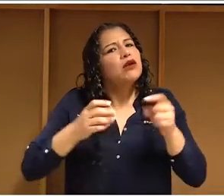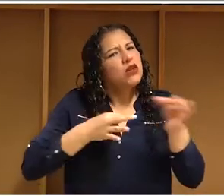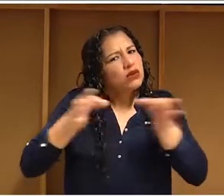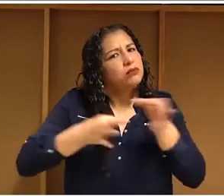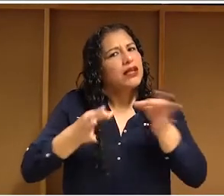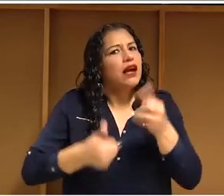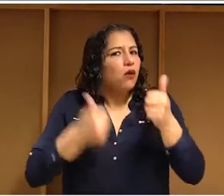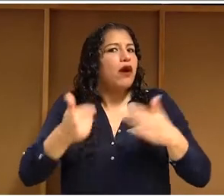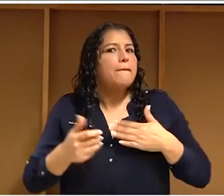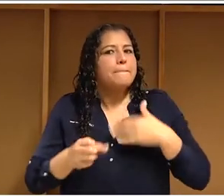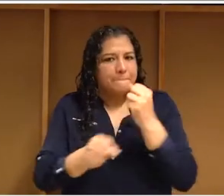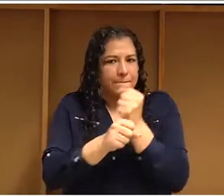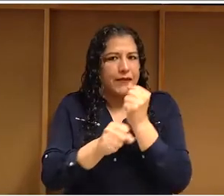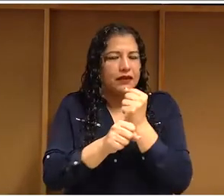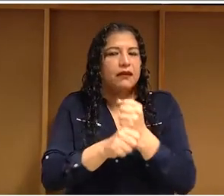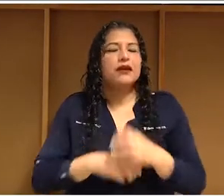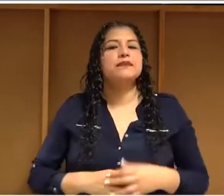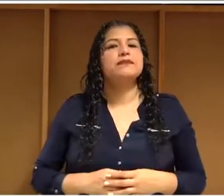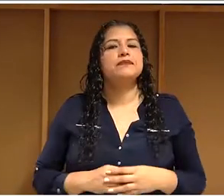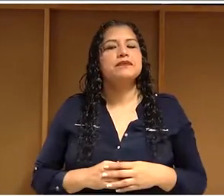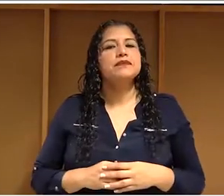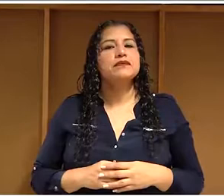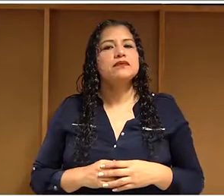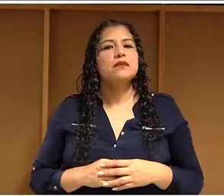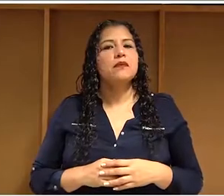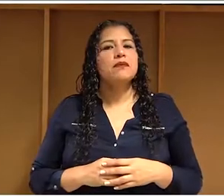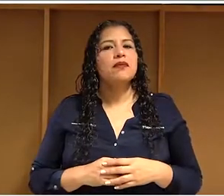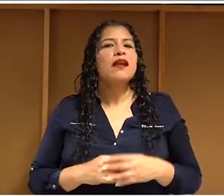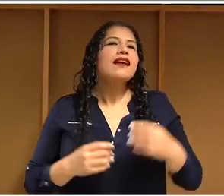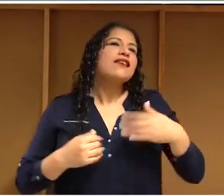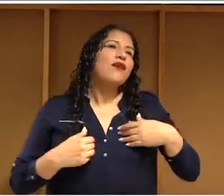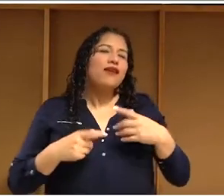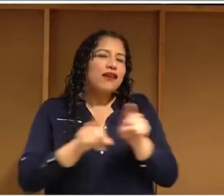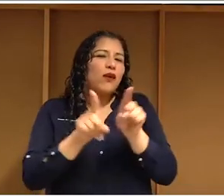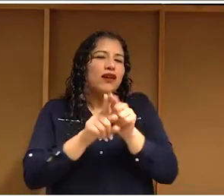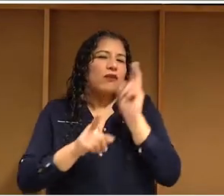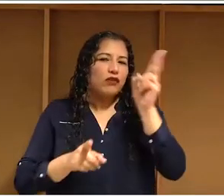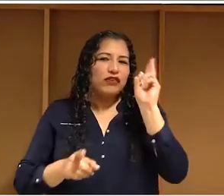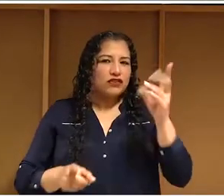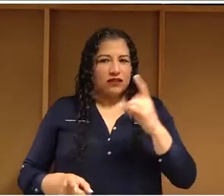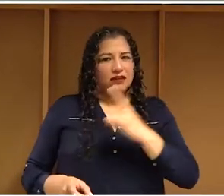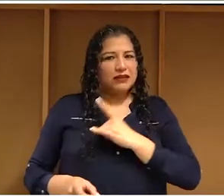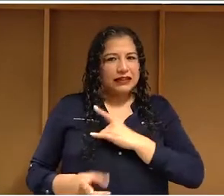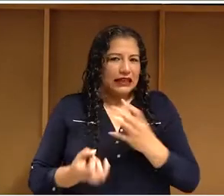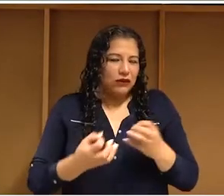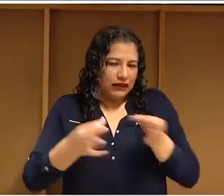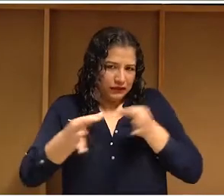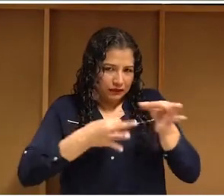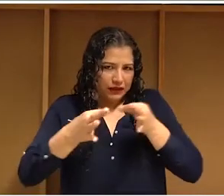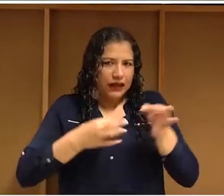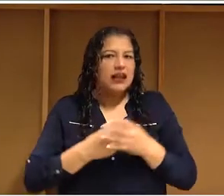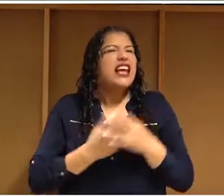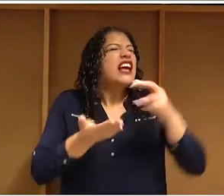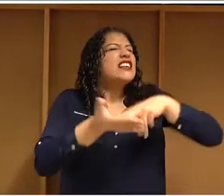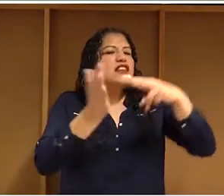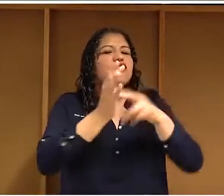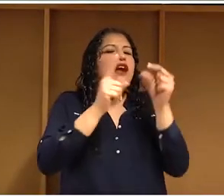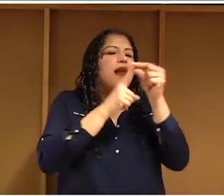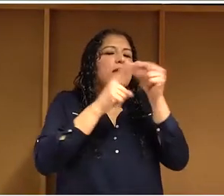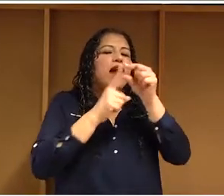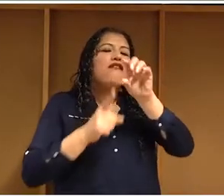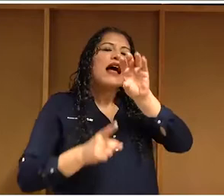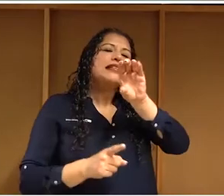Y es imposible no hablar de ciudadanía digital, acá ya parezco profesor de universidad, sin empezar a hablar de que es ciudadanos.